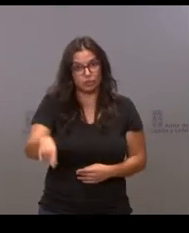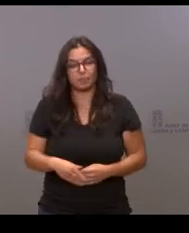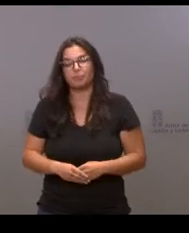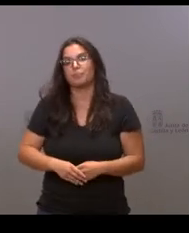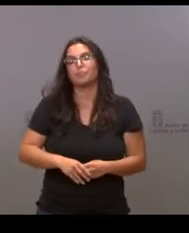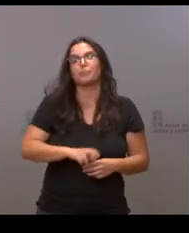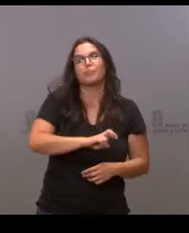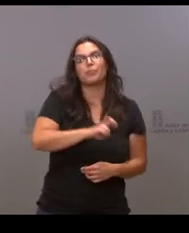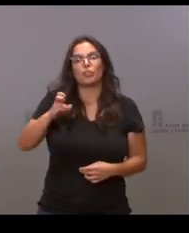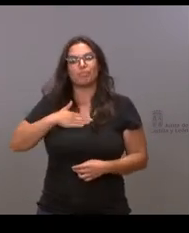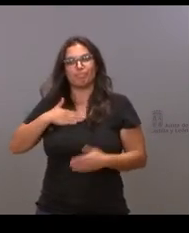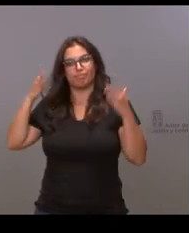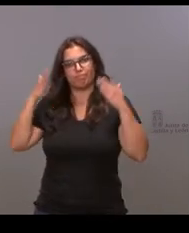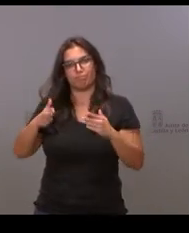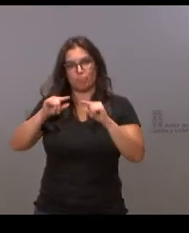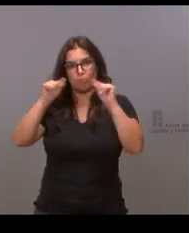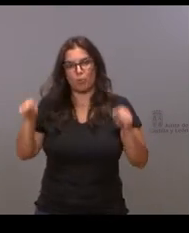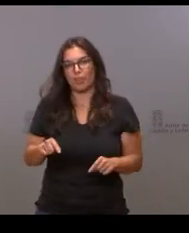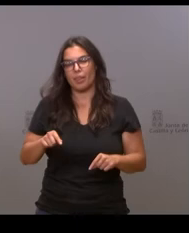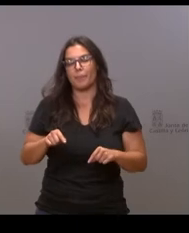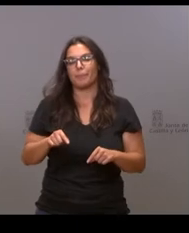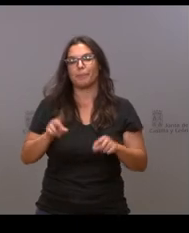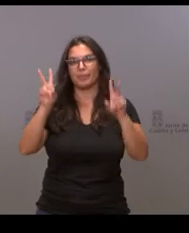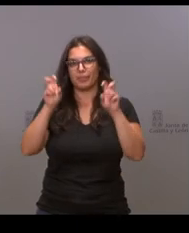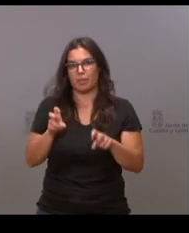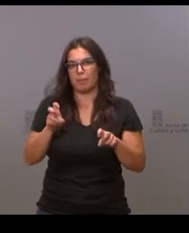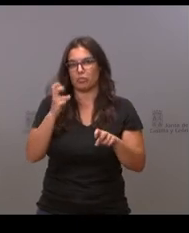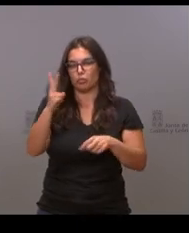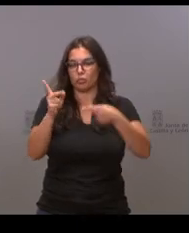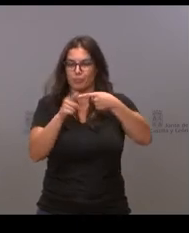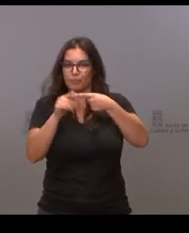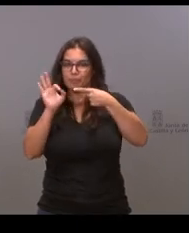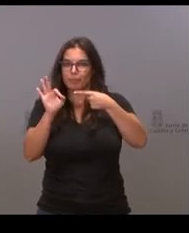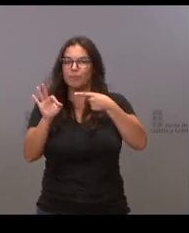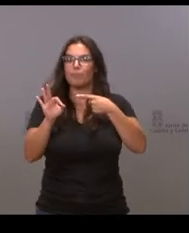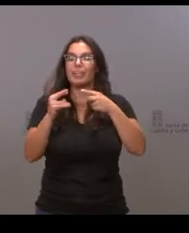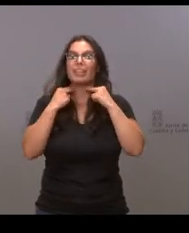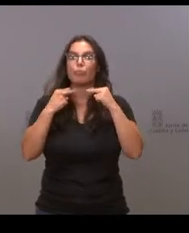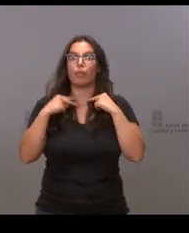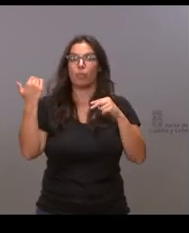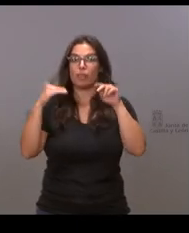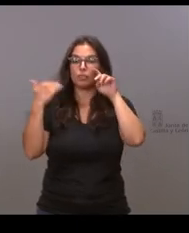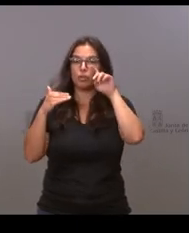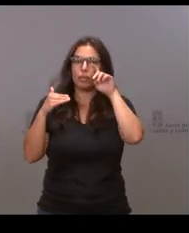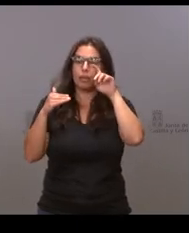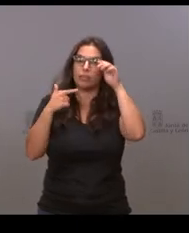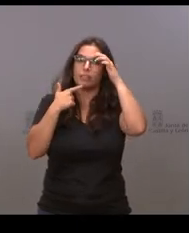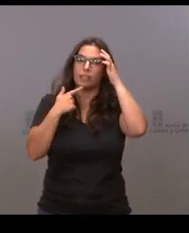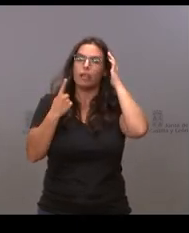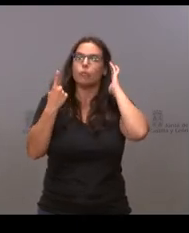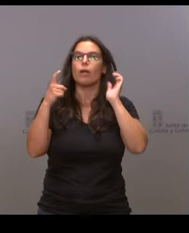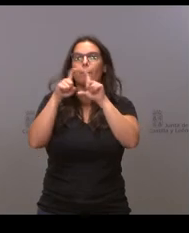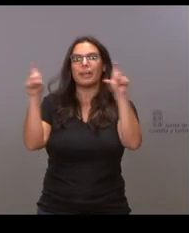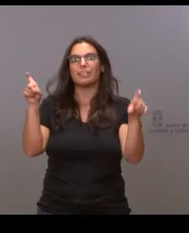provinciales. El primero tenía que ver con el PEMA. Se dijo desde la Diputación de Soria que había una empresa interesada en